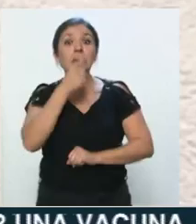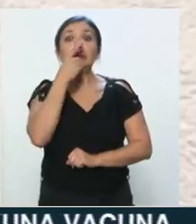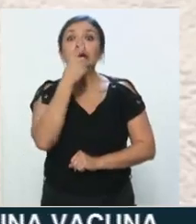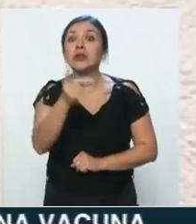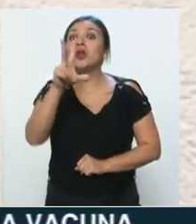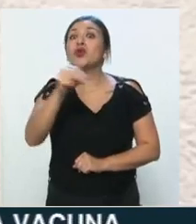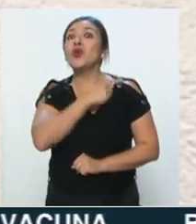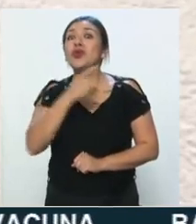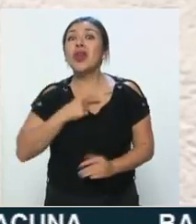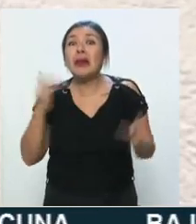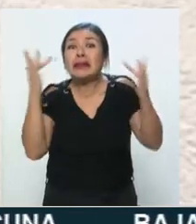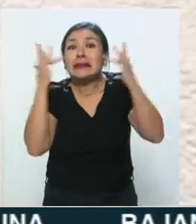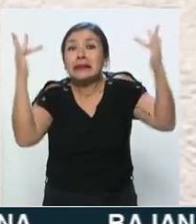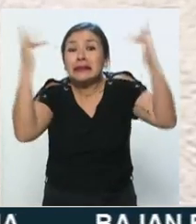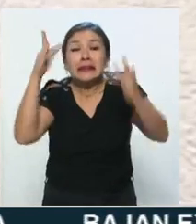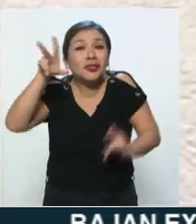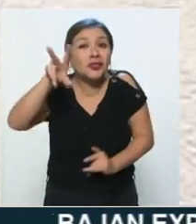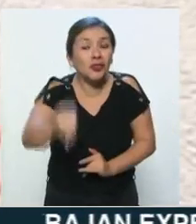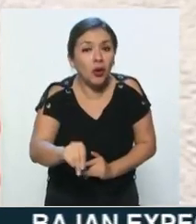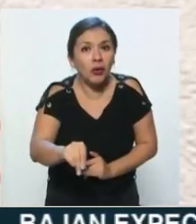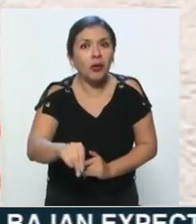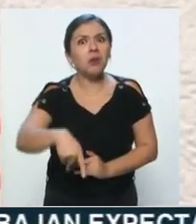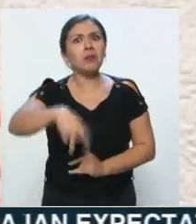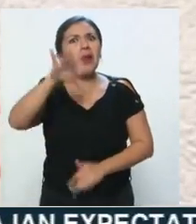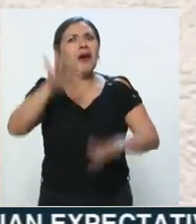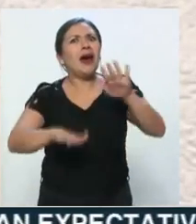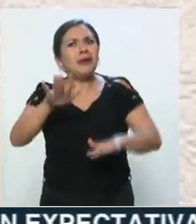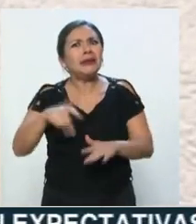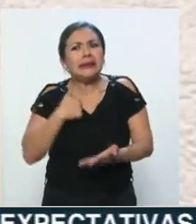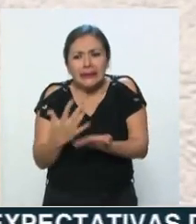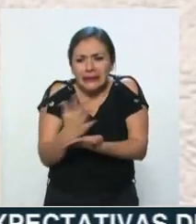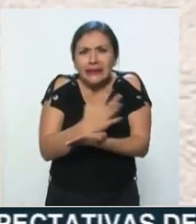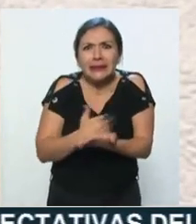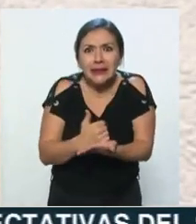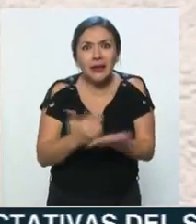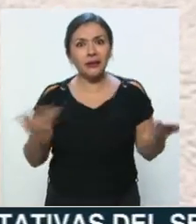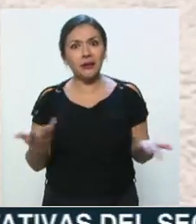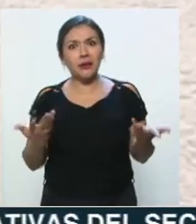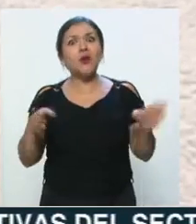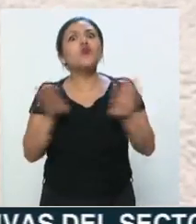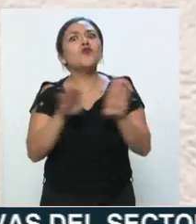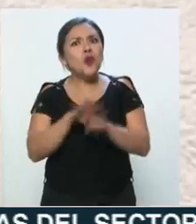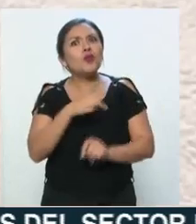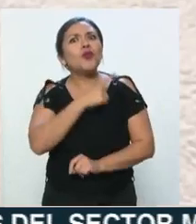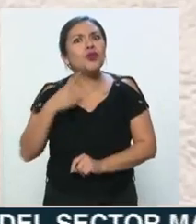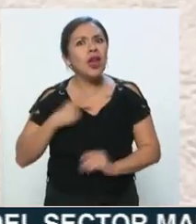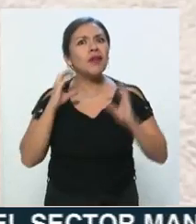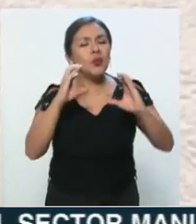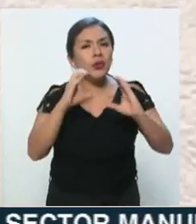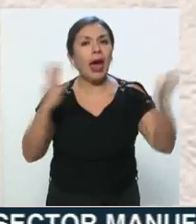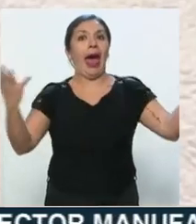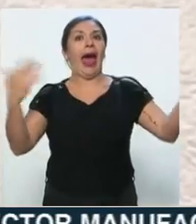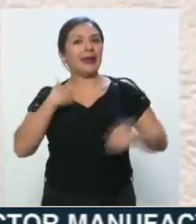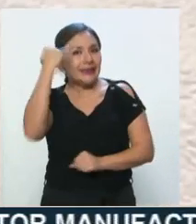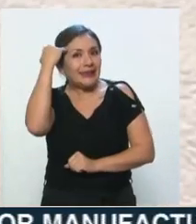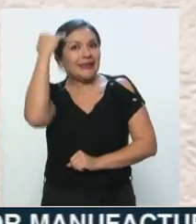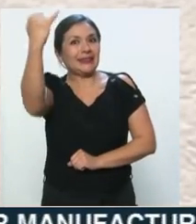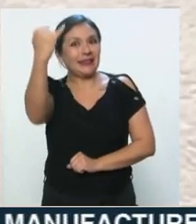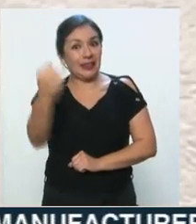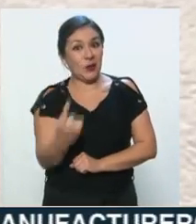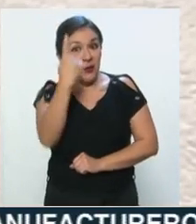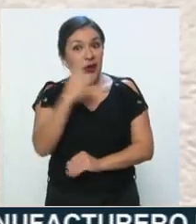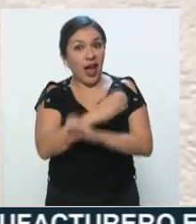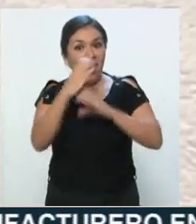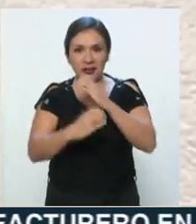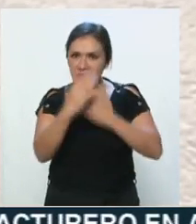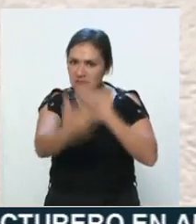no hay que tocarnos la cara. Pero a veces te dan muchas ganas. No, entonces ¿qué hay que hacer? Ah, pues hemos creado un invento,